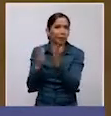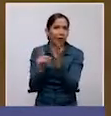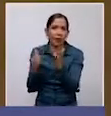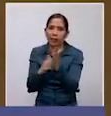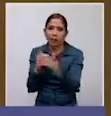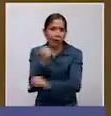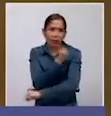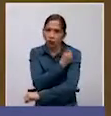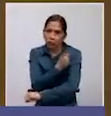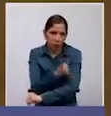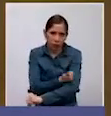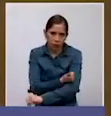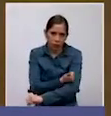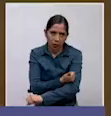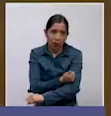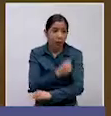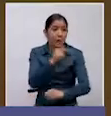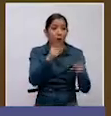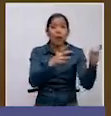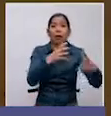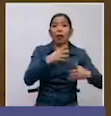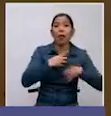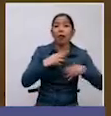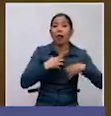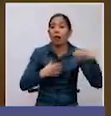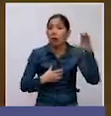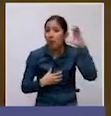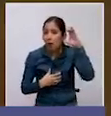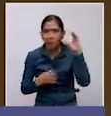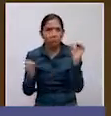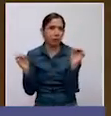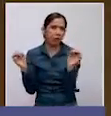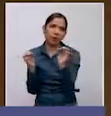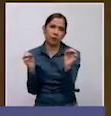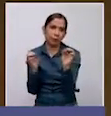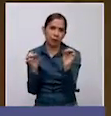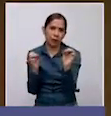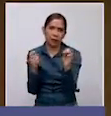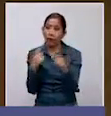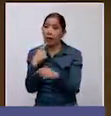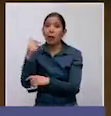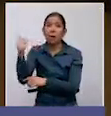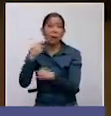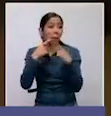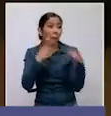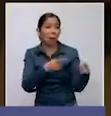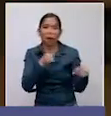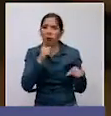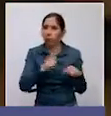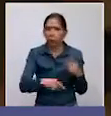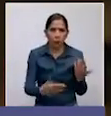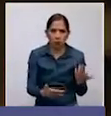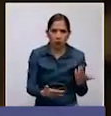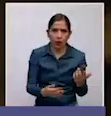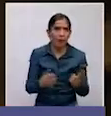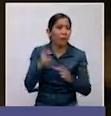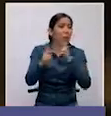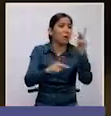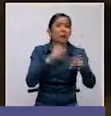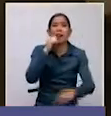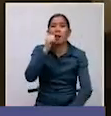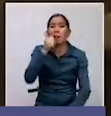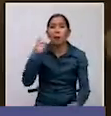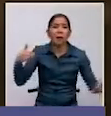escuchando el clamor que hacen las personas que transitan a diario por todas las calles,